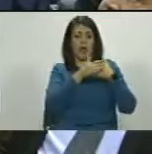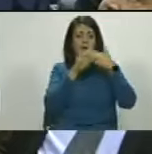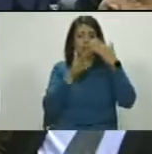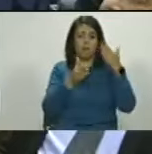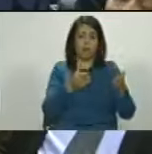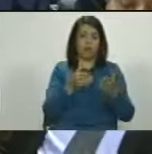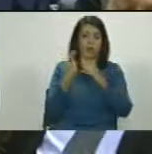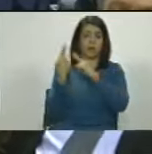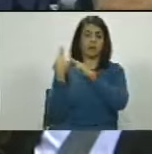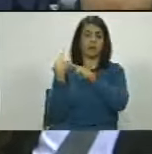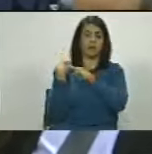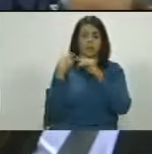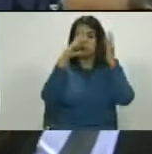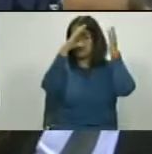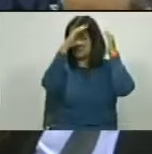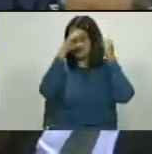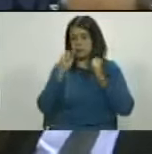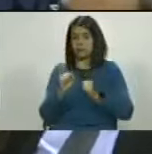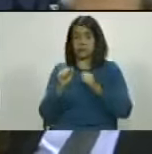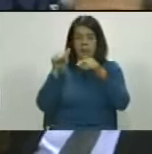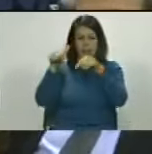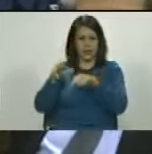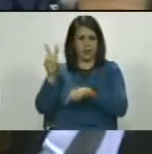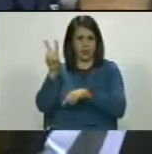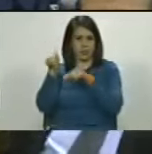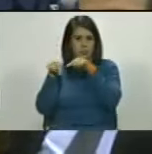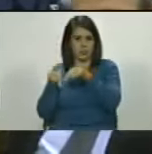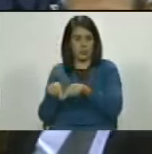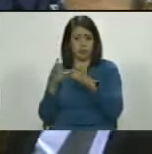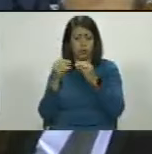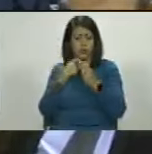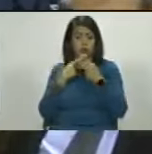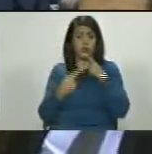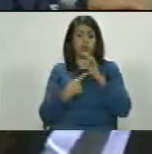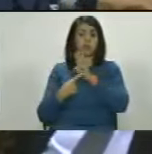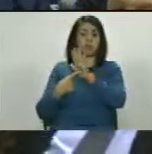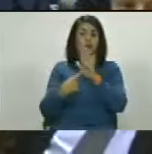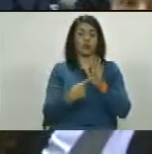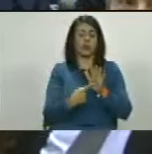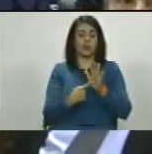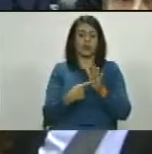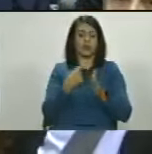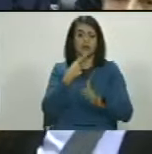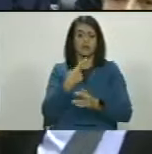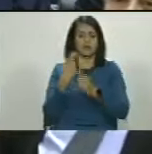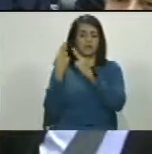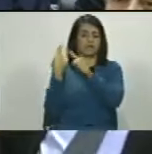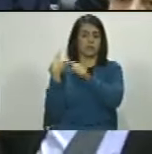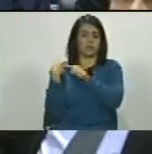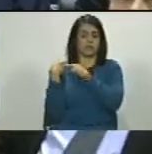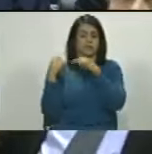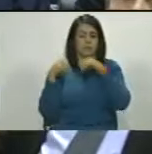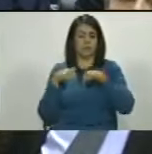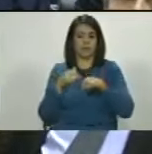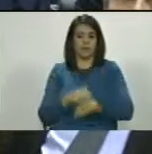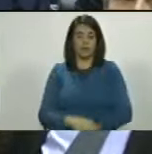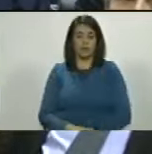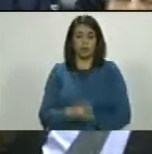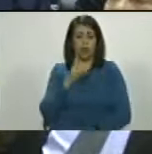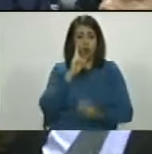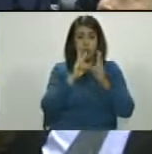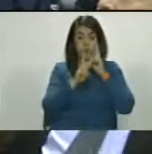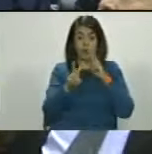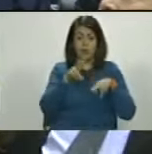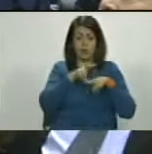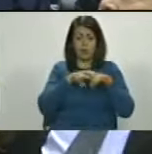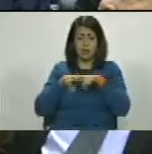representantes diplomáticos. Y aquí en Venezuela muchos se presentan e incluso, incluso los vemos